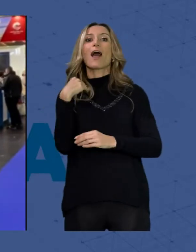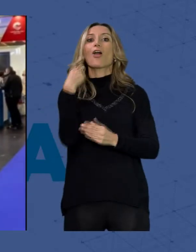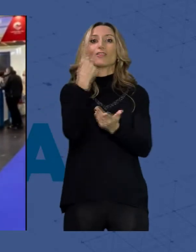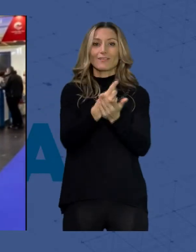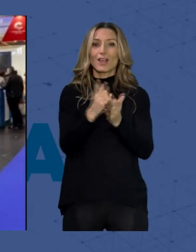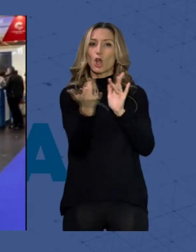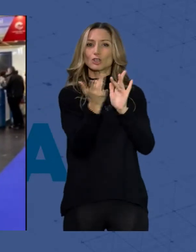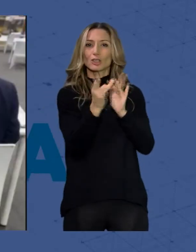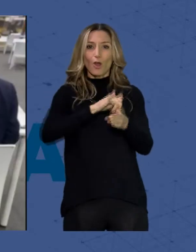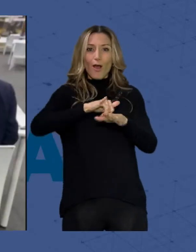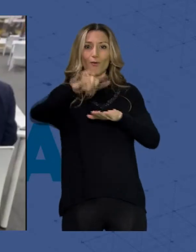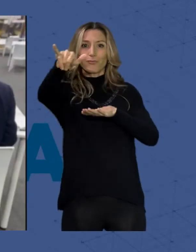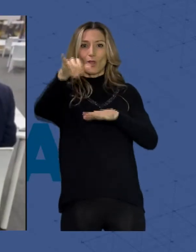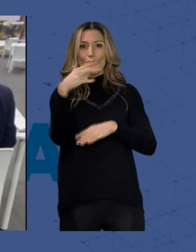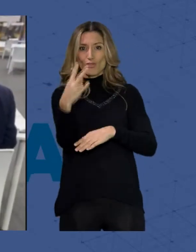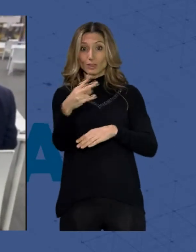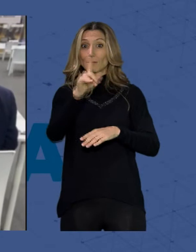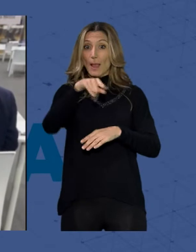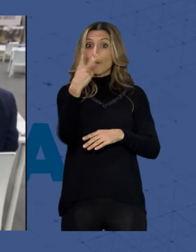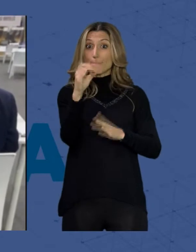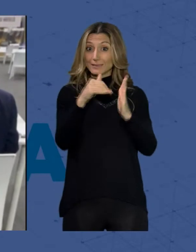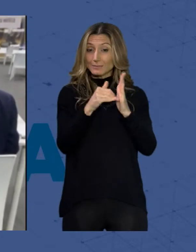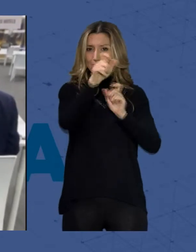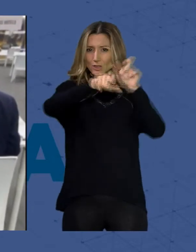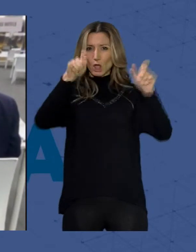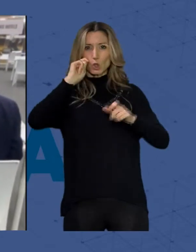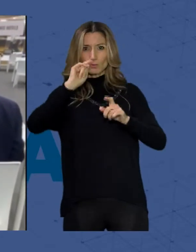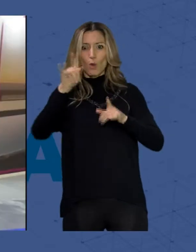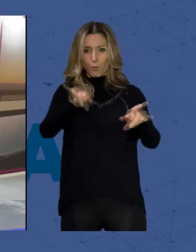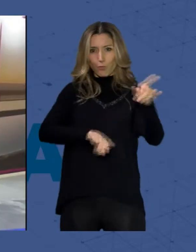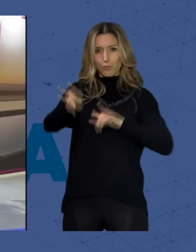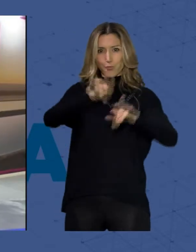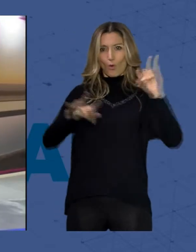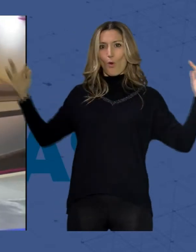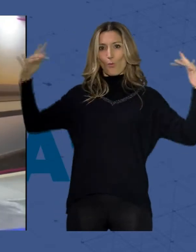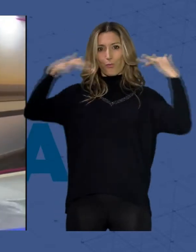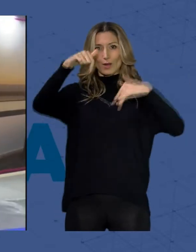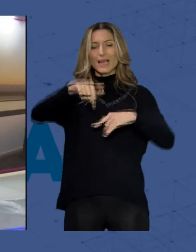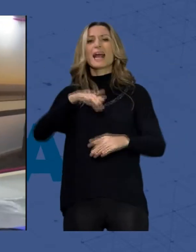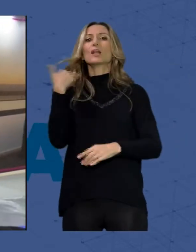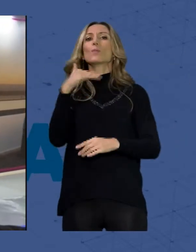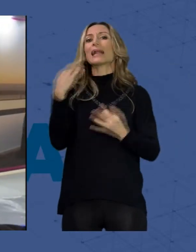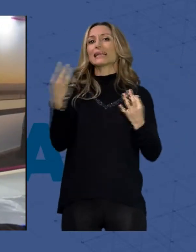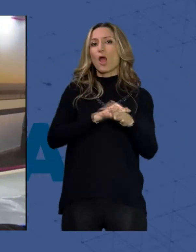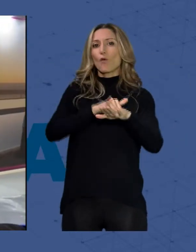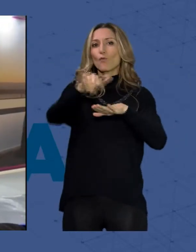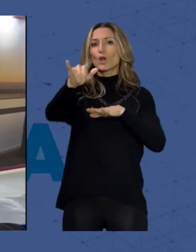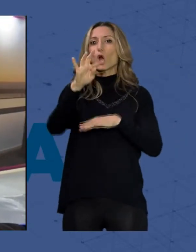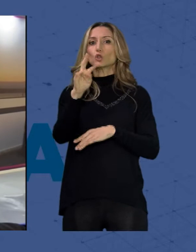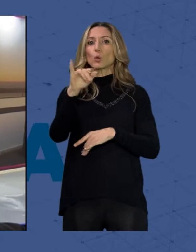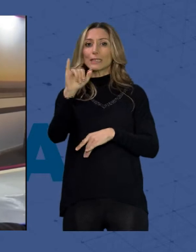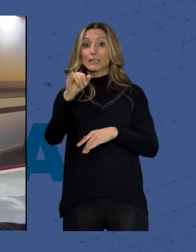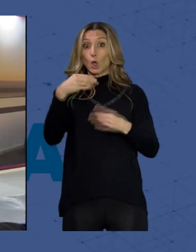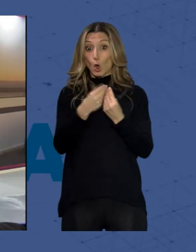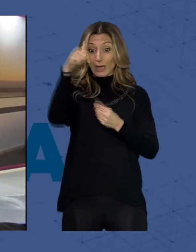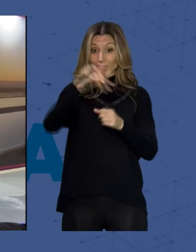Unido y captará 20.000 nuevos turistas gracias a la alianza con el tour operador TUI. Vamos a recuperar el vuelo de la compañía TUI con la provincia de Almería